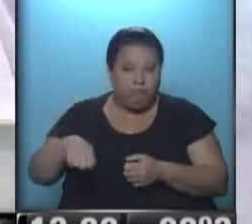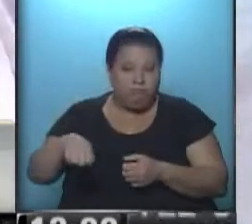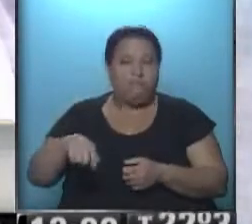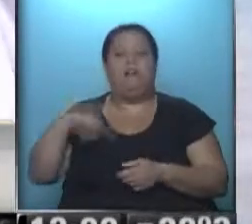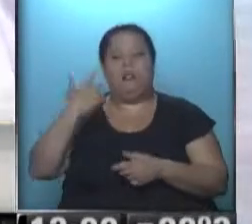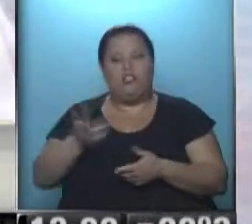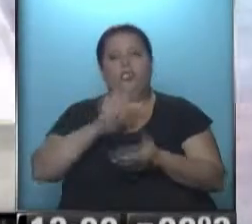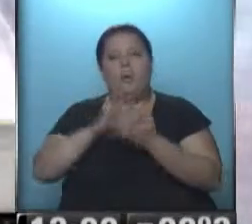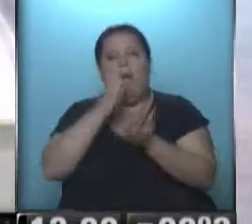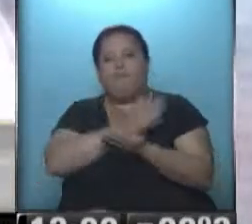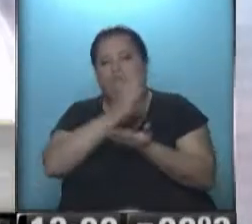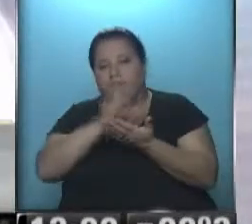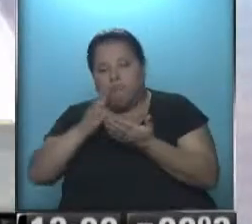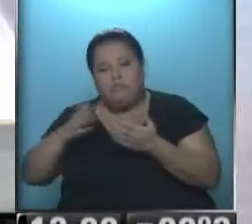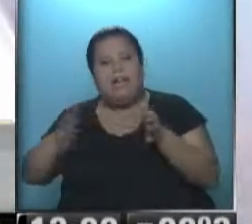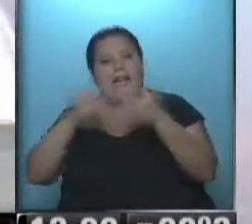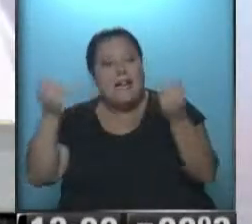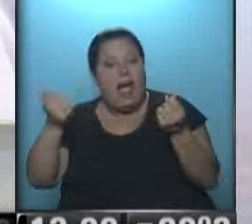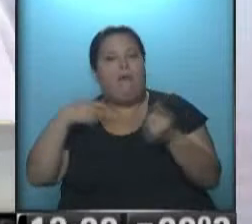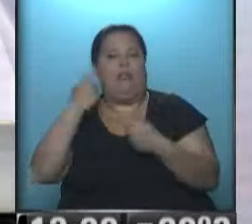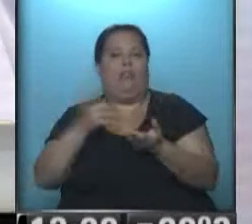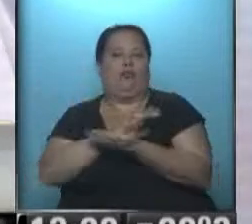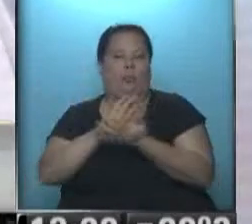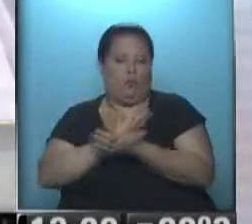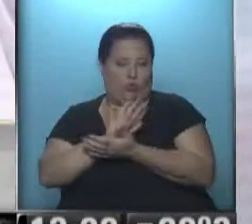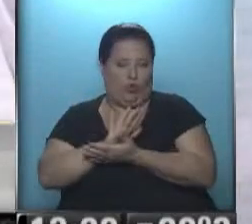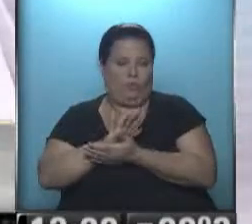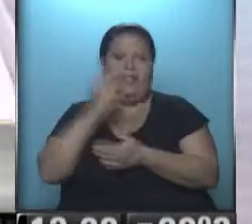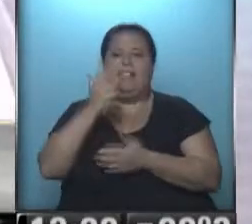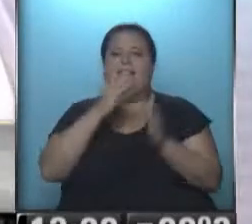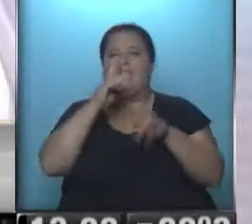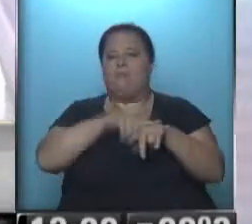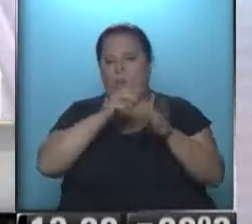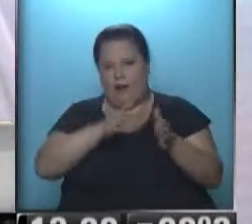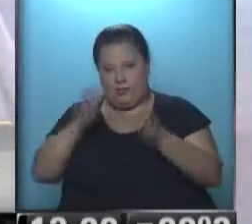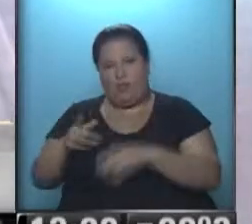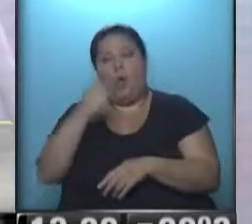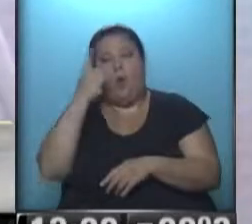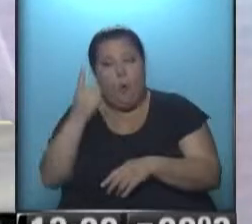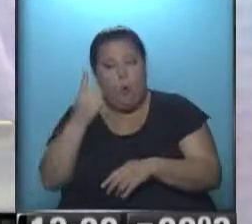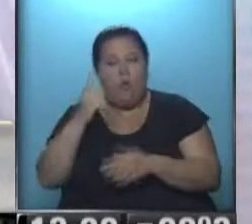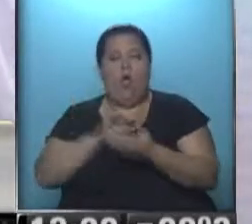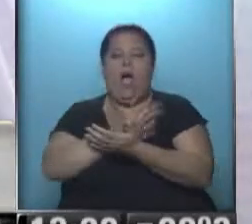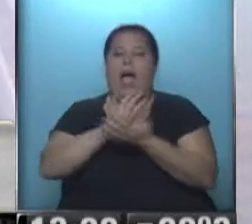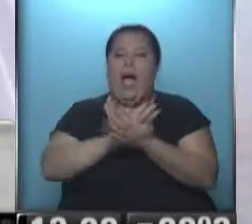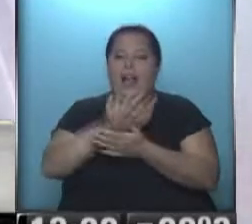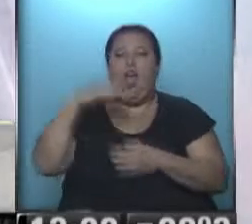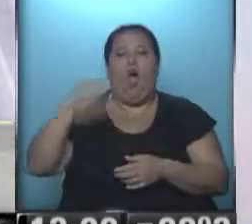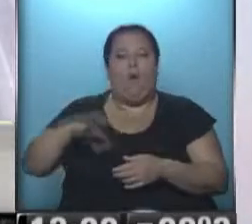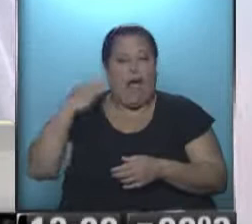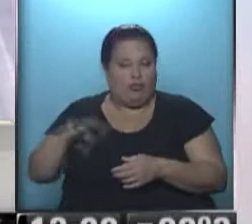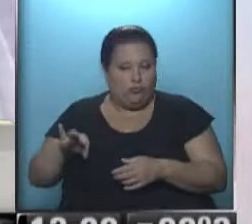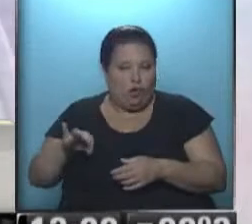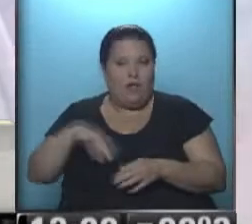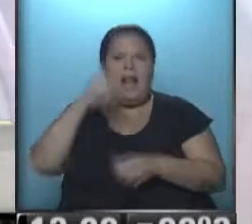van a habilitarse una serie de procedimientos que rápidamente van a dar respuestas. Y va a tener tres instancias. Una, la primera, es una conciliación obligatoria